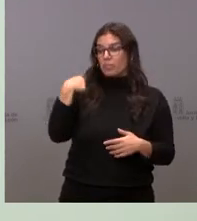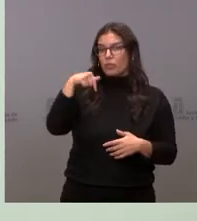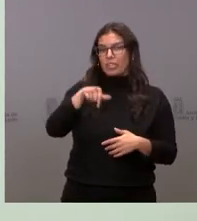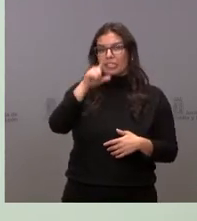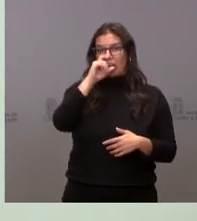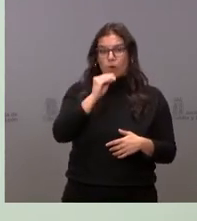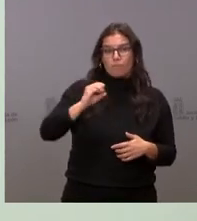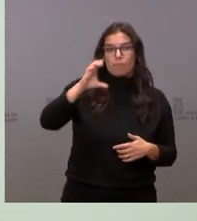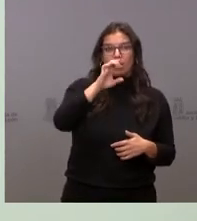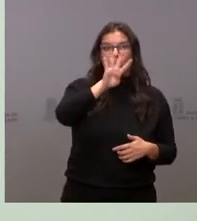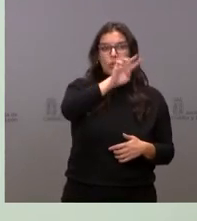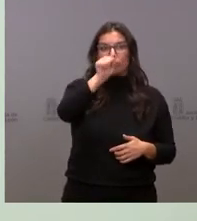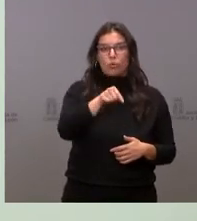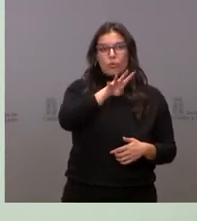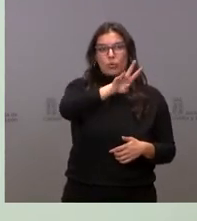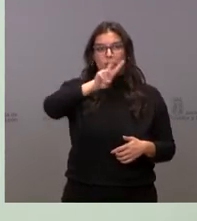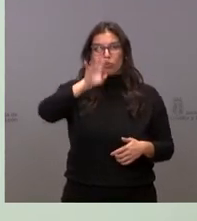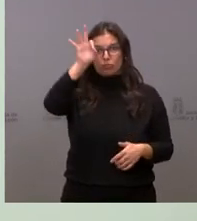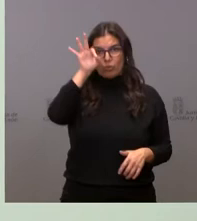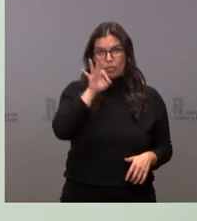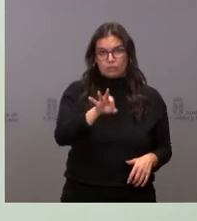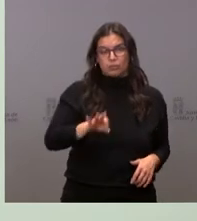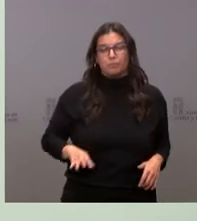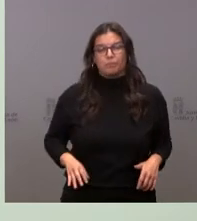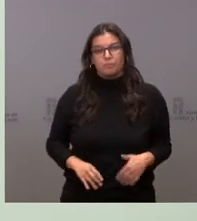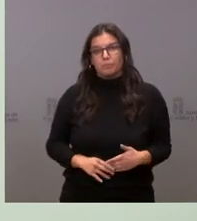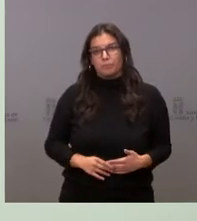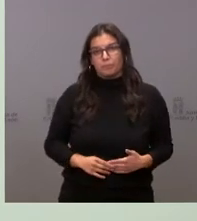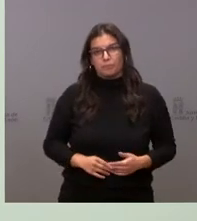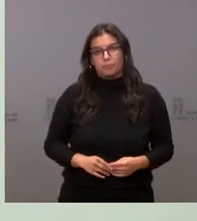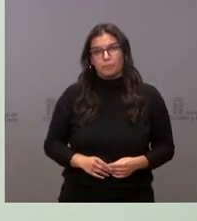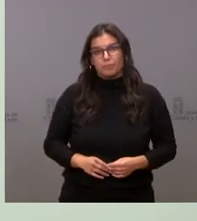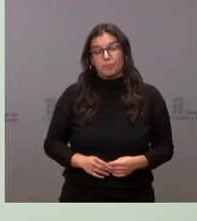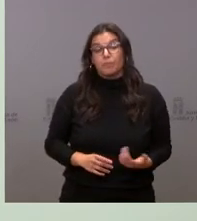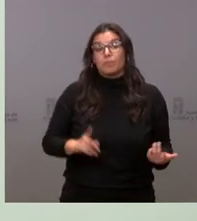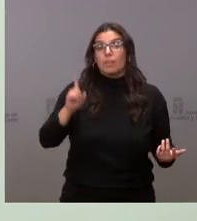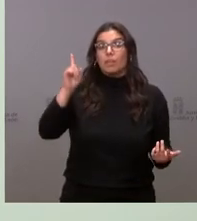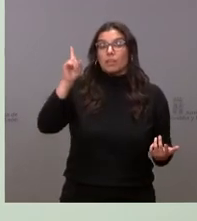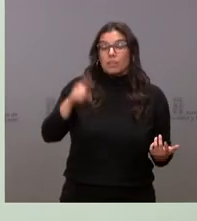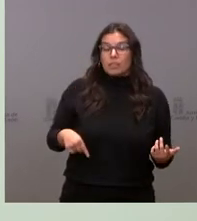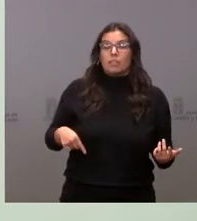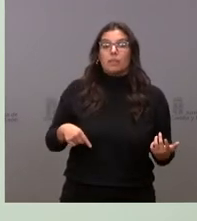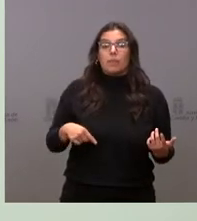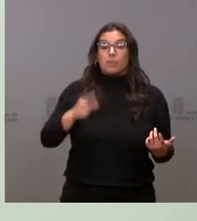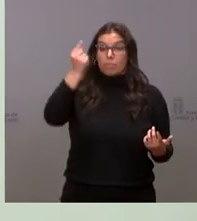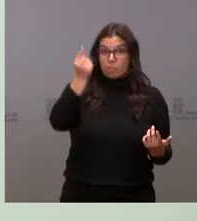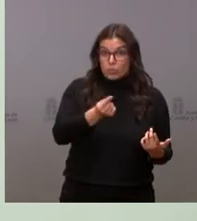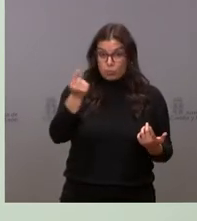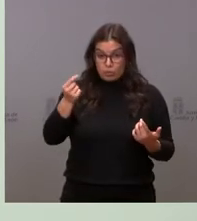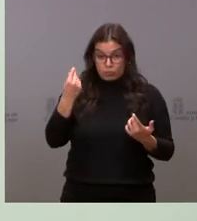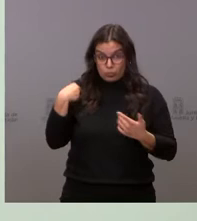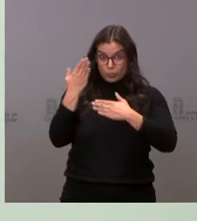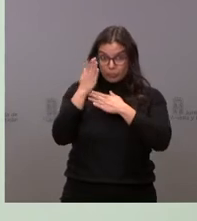4,42%. También decir que son los presupuestos